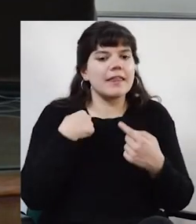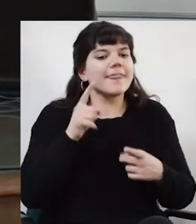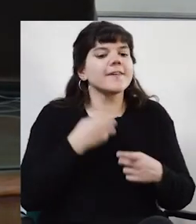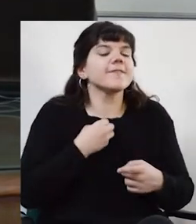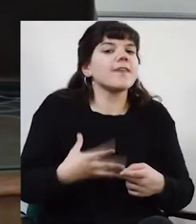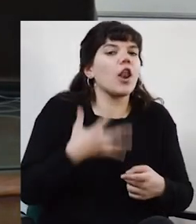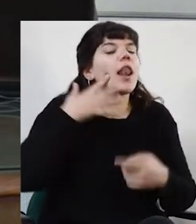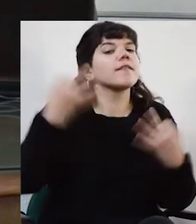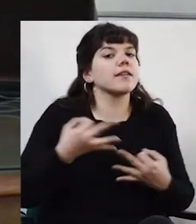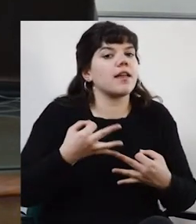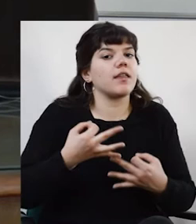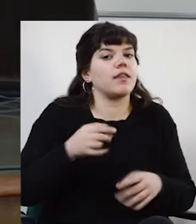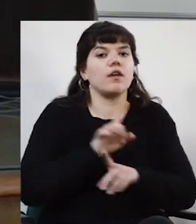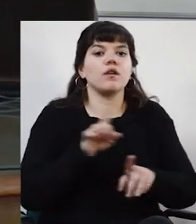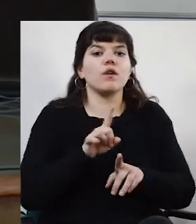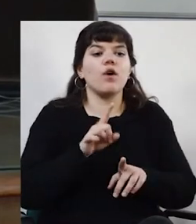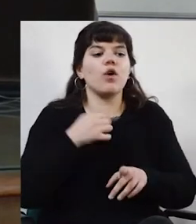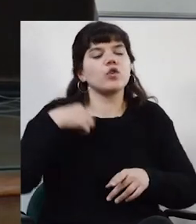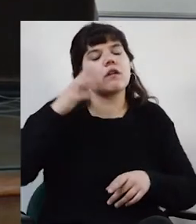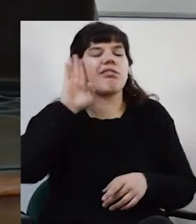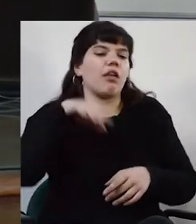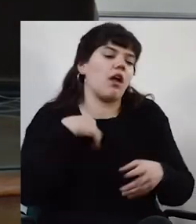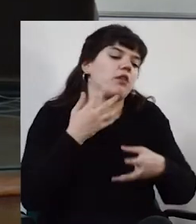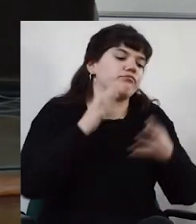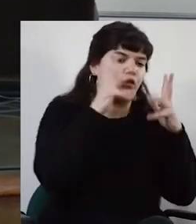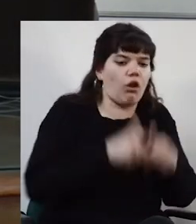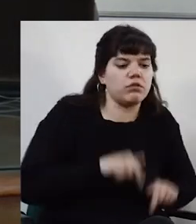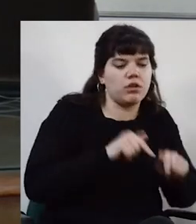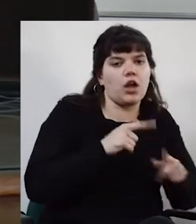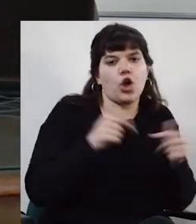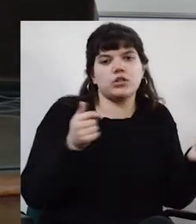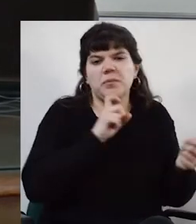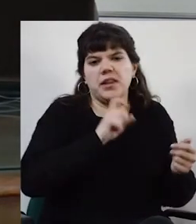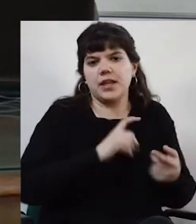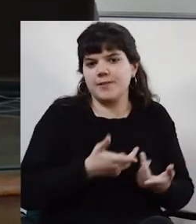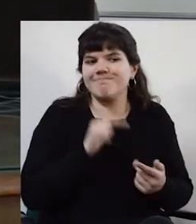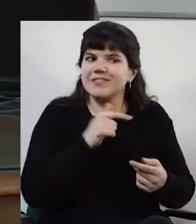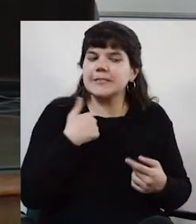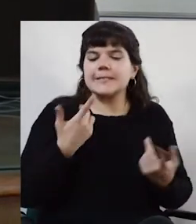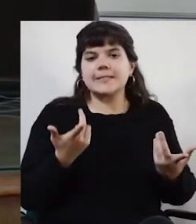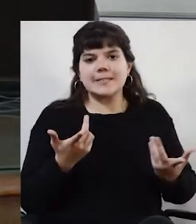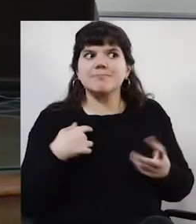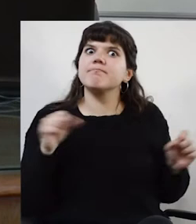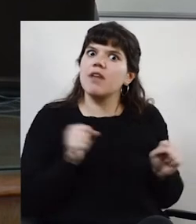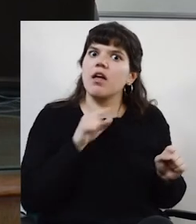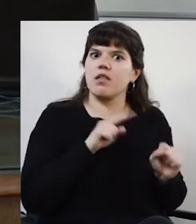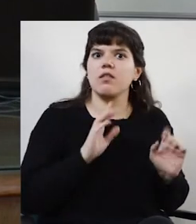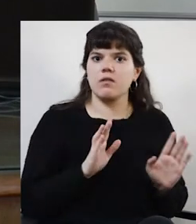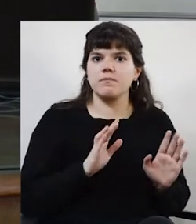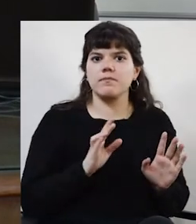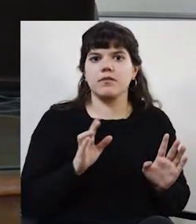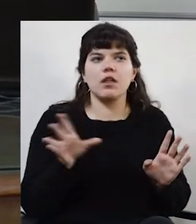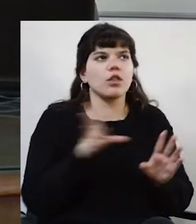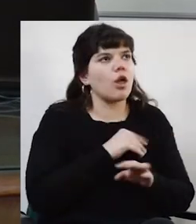lo que es genuino y de no armarnos nosotros mismos un sistema de cosas truchas. A mí eso me da pánico en todo,